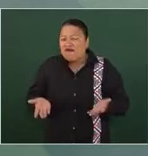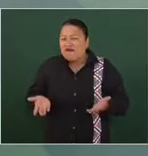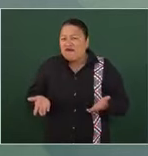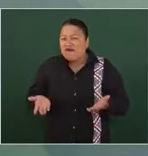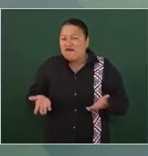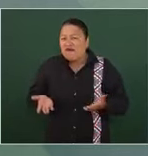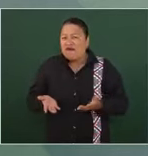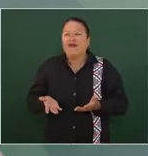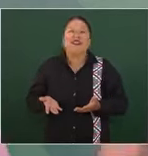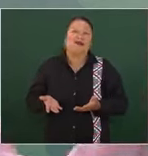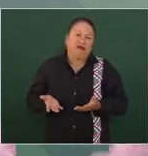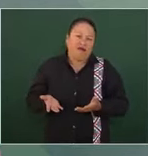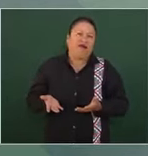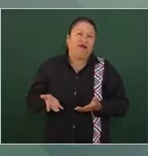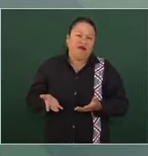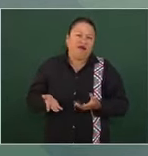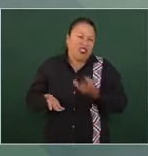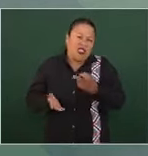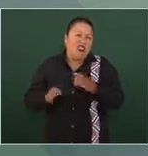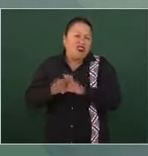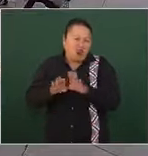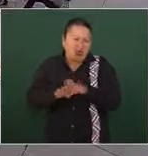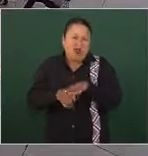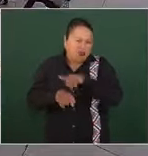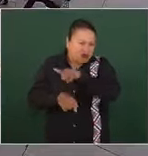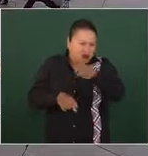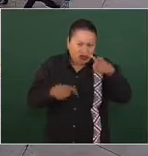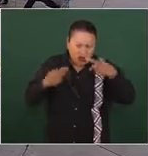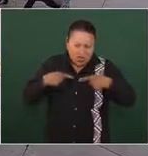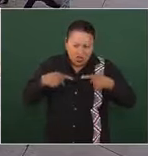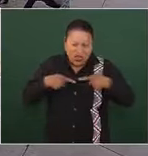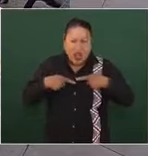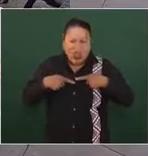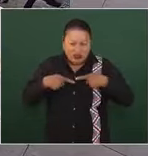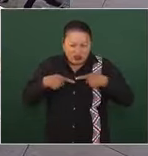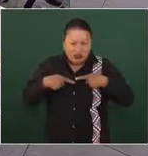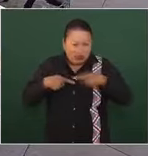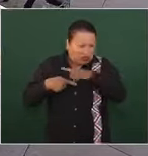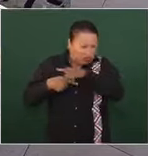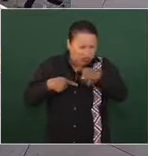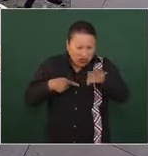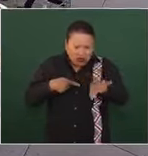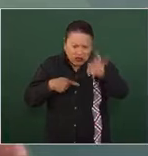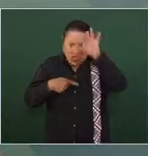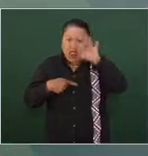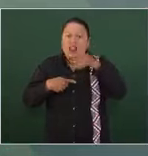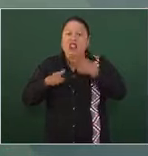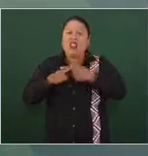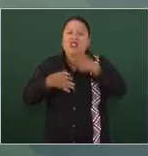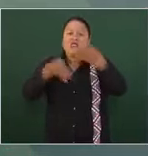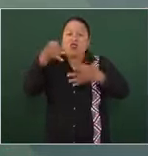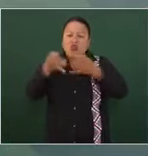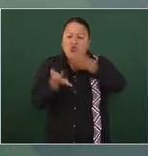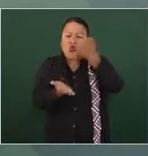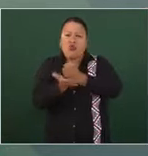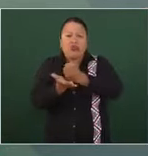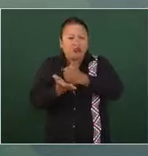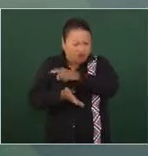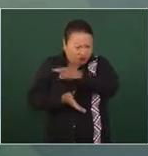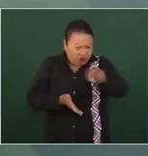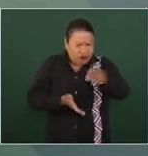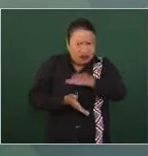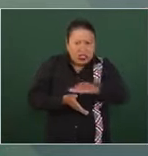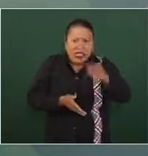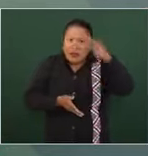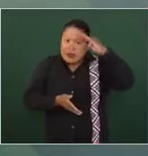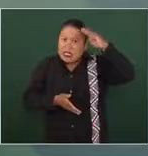¿cómo renovamos el poder judicial? que el pueblo elija a los jueces a los